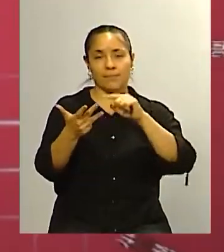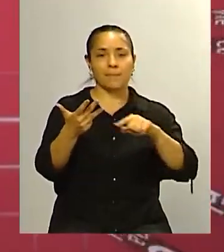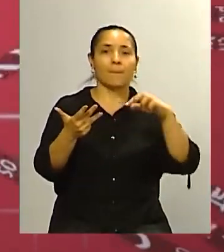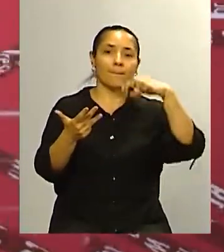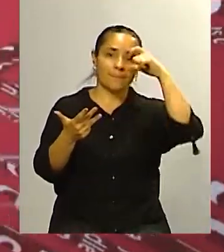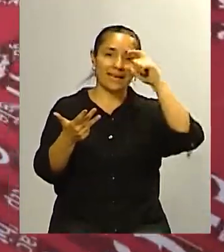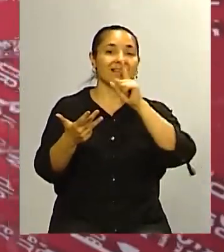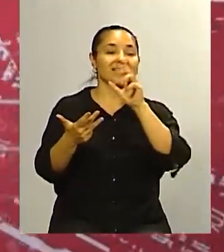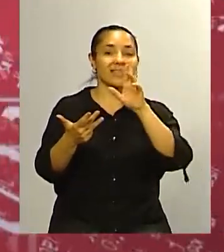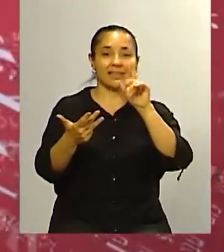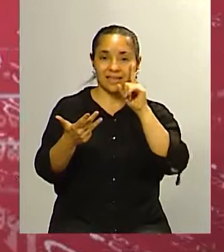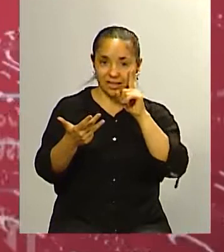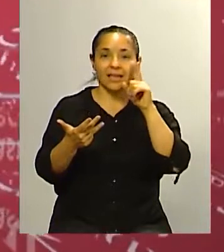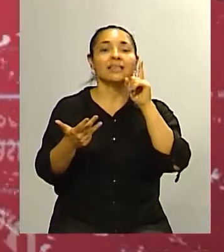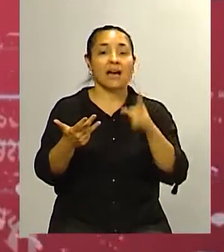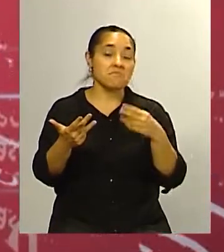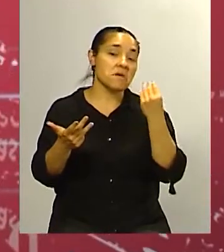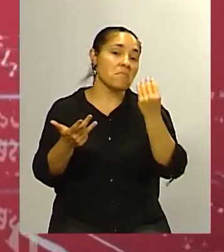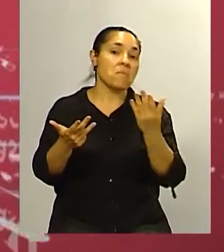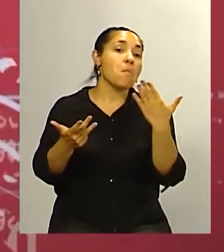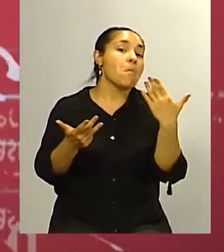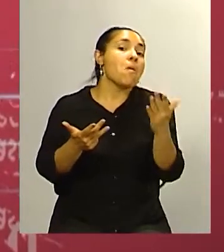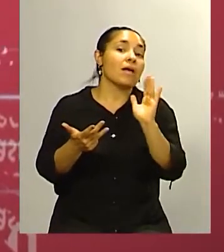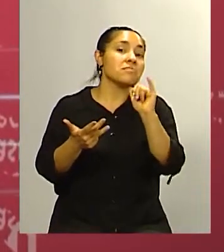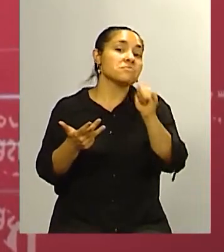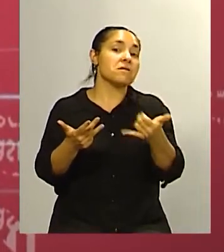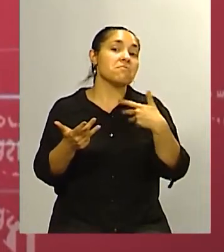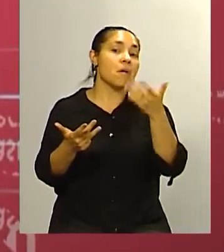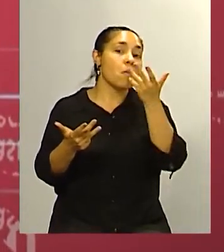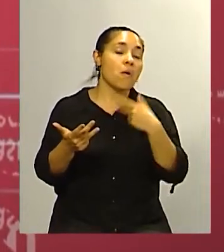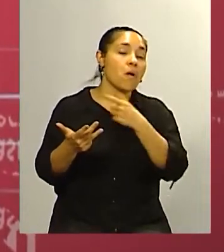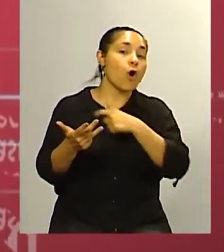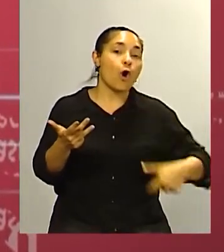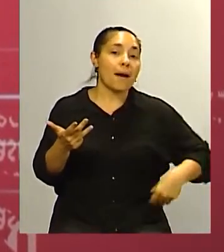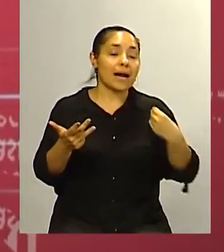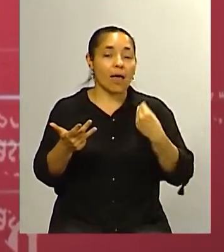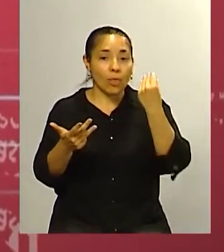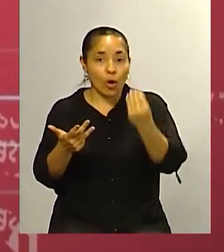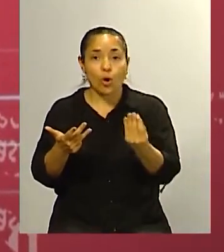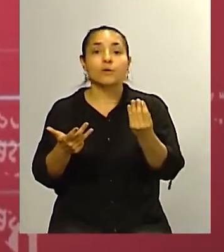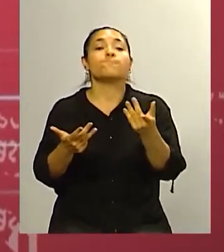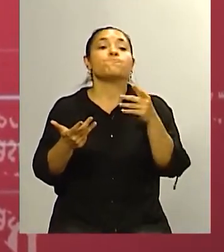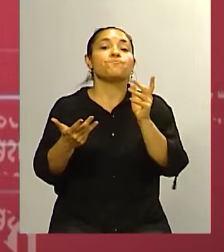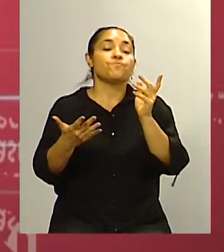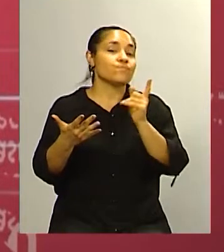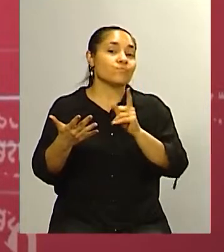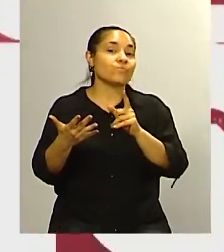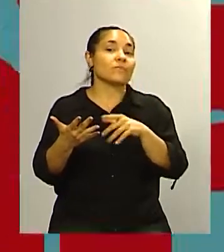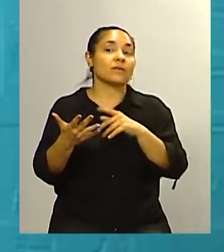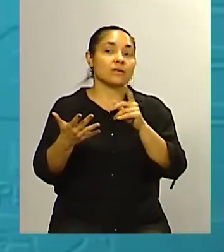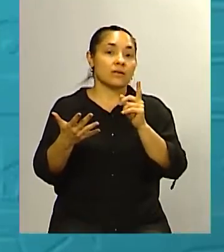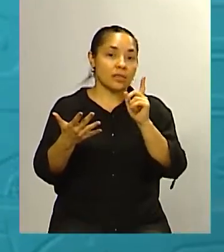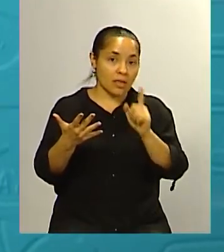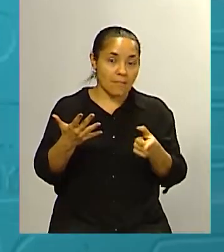Petri es otra de las figuras que en algún momento dijo puede llegar a ser gobernador y no deja de querer marcar la